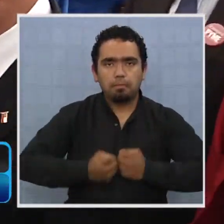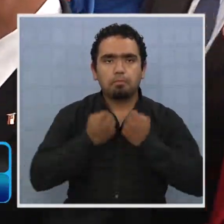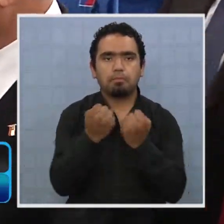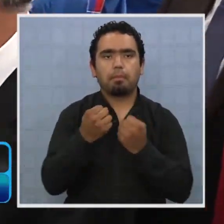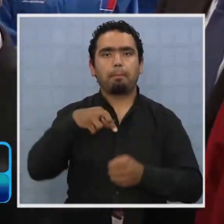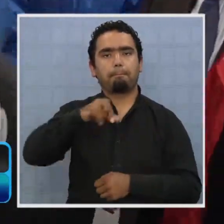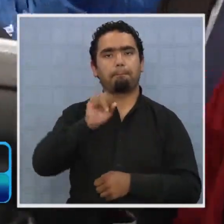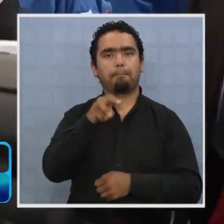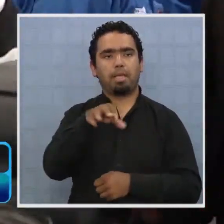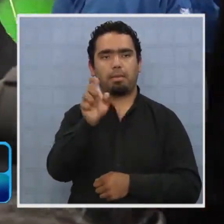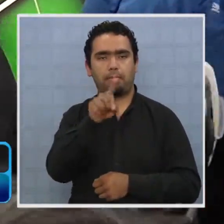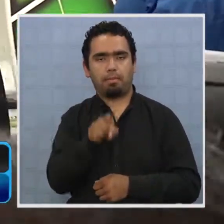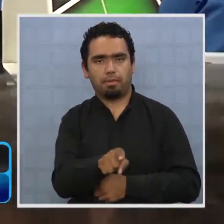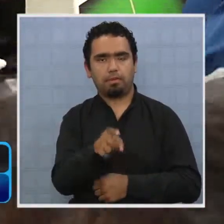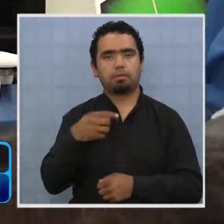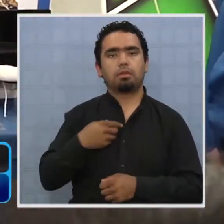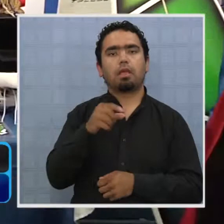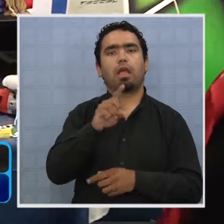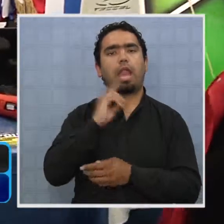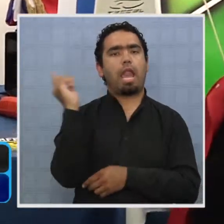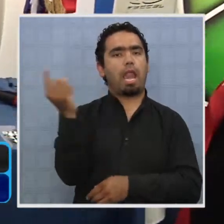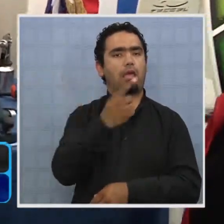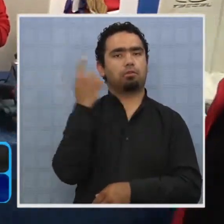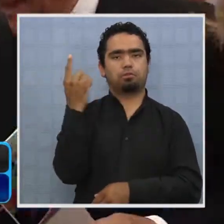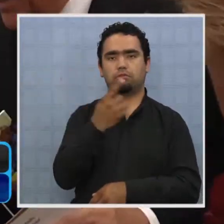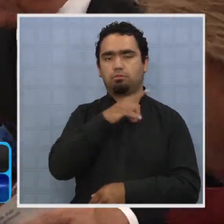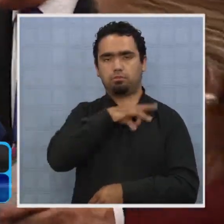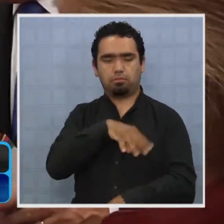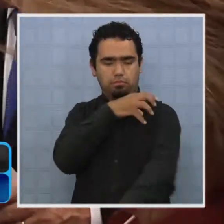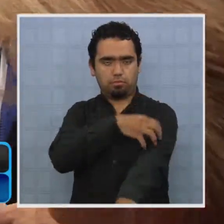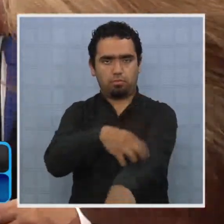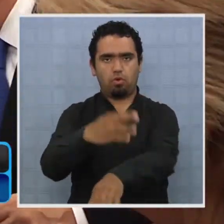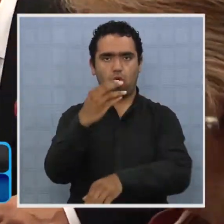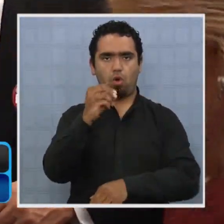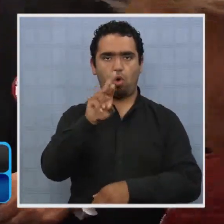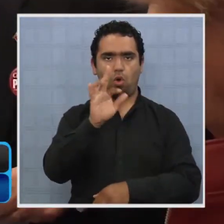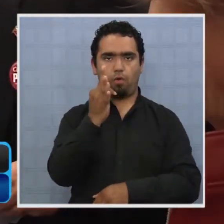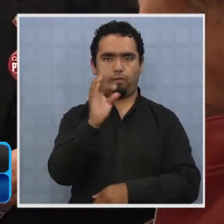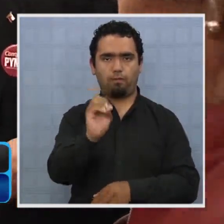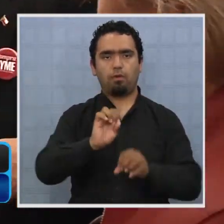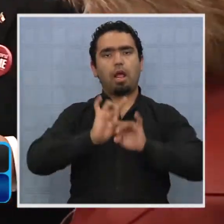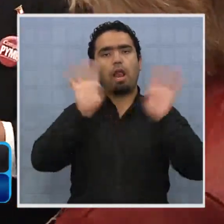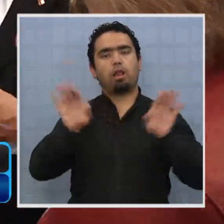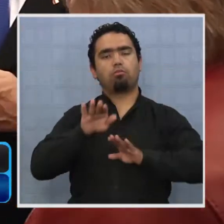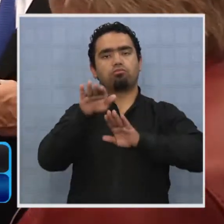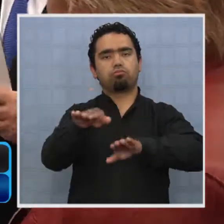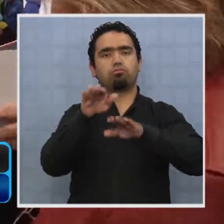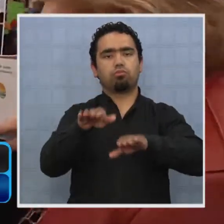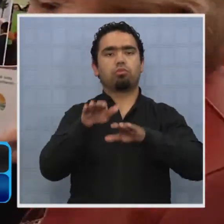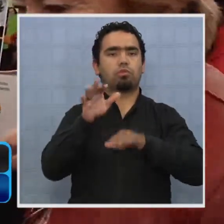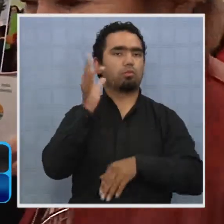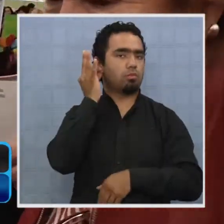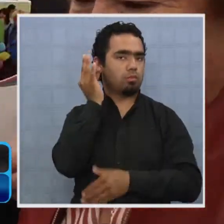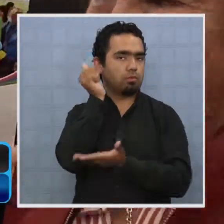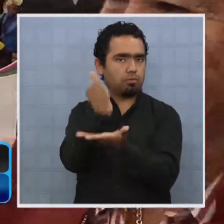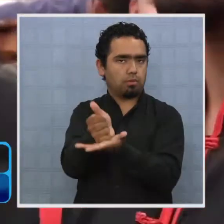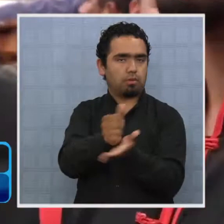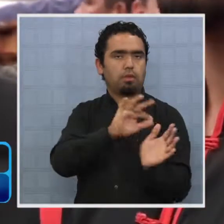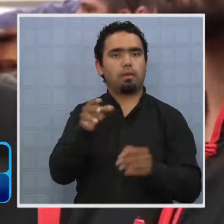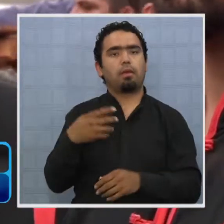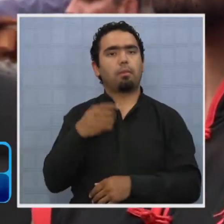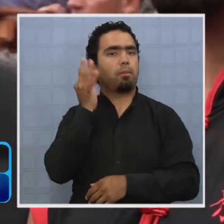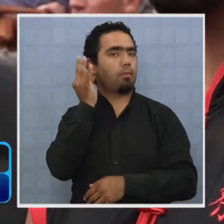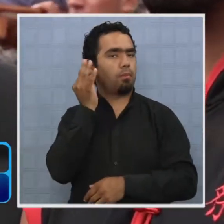Semana de las Pymes, actividad organizada por Corfo a nivel nacional. Posterior y en un claro apoyo a la candidatura de Dubós, Piñera,